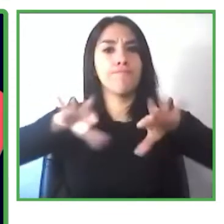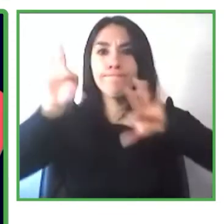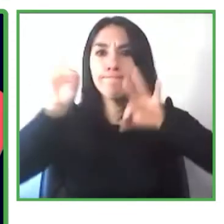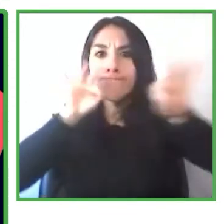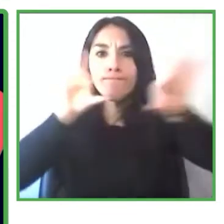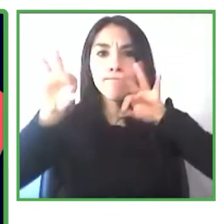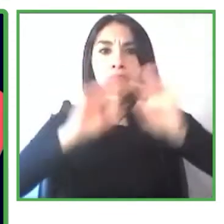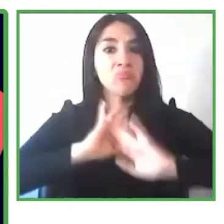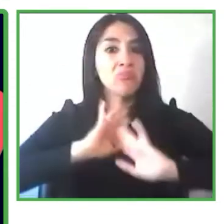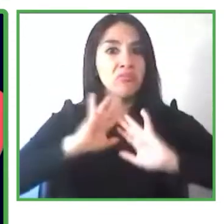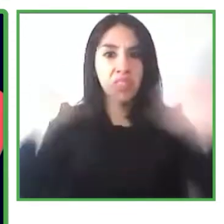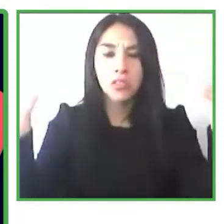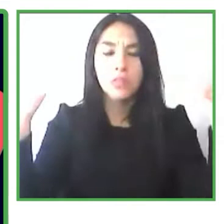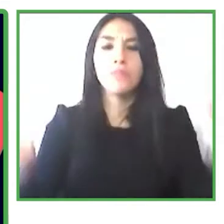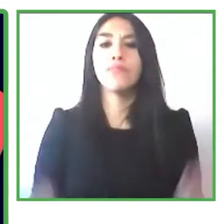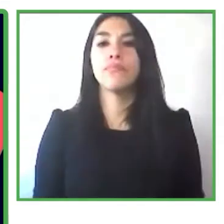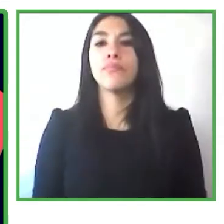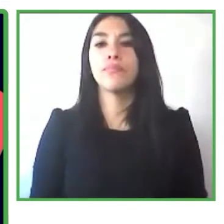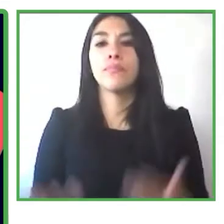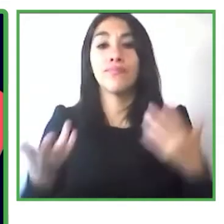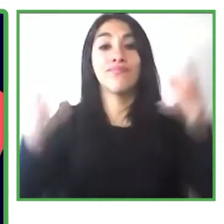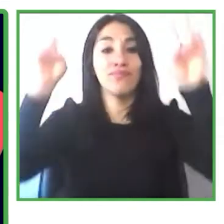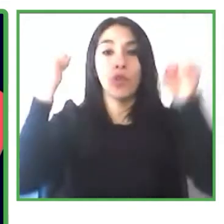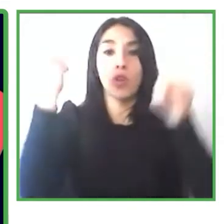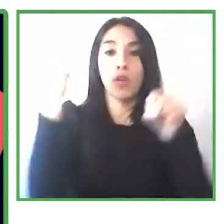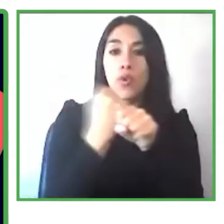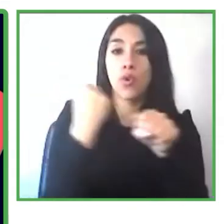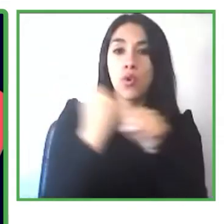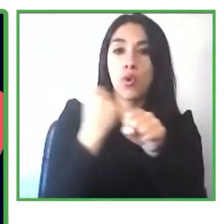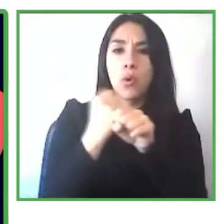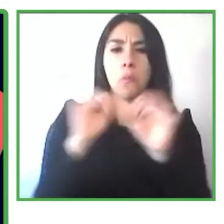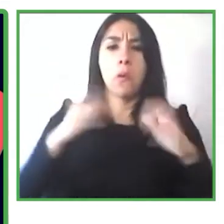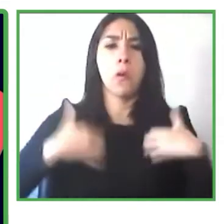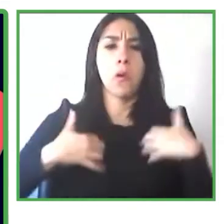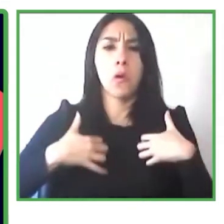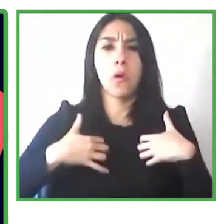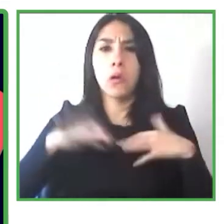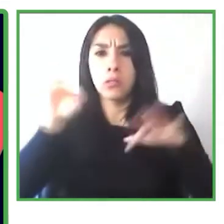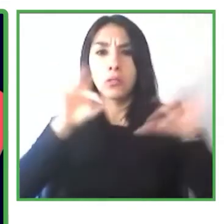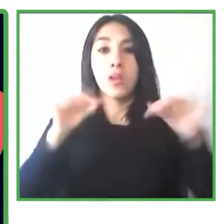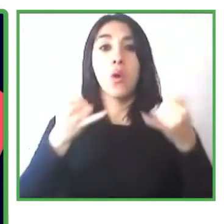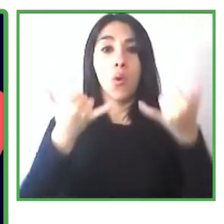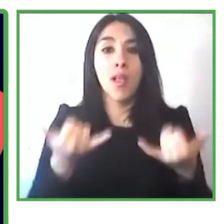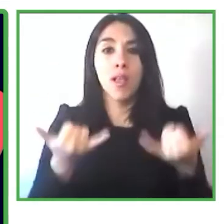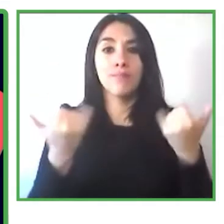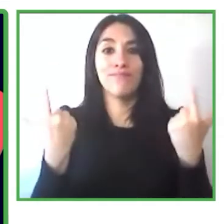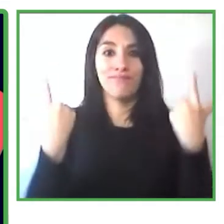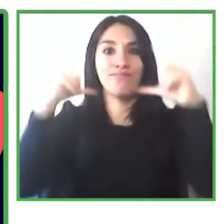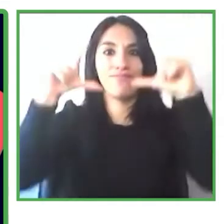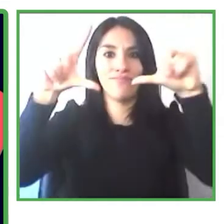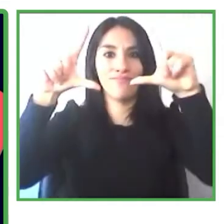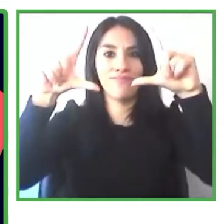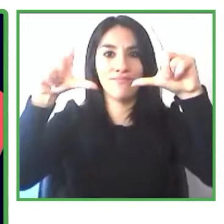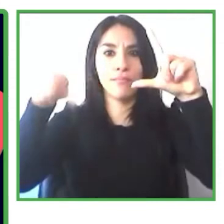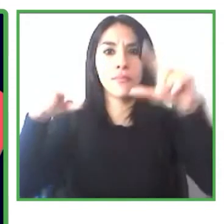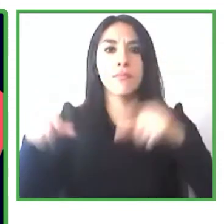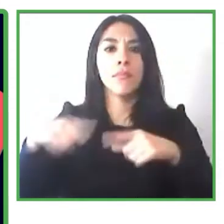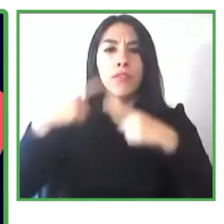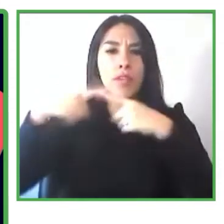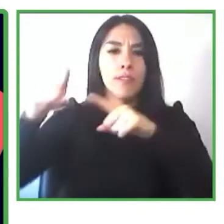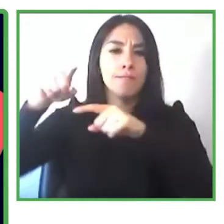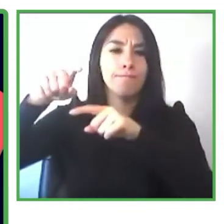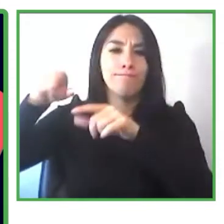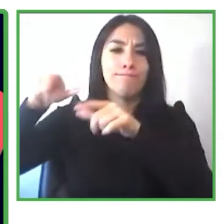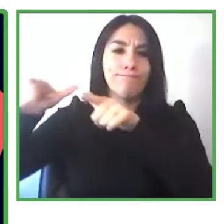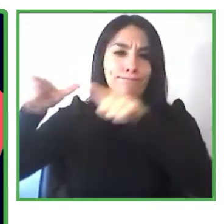laboral y que esto impacta de forma positiva en distintas áreas de gestión de la empresa clientes proveedores